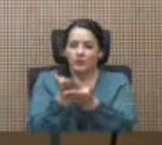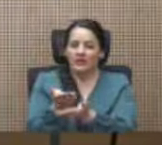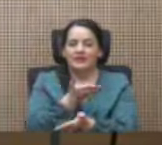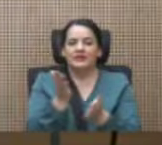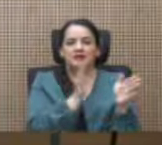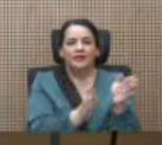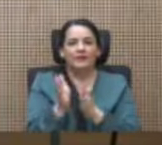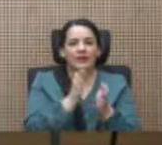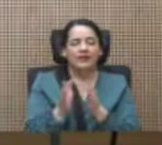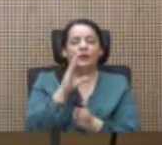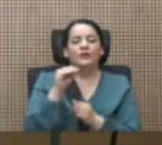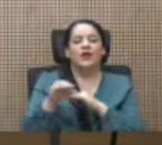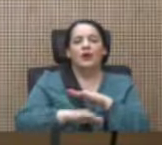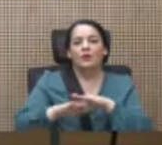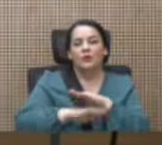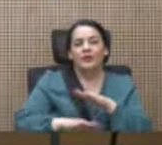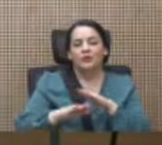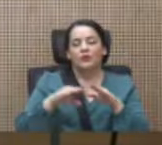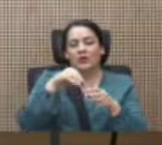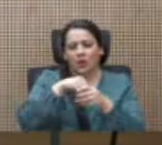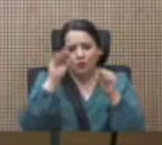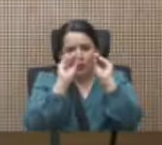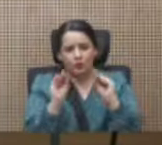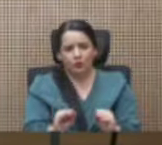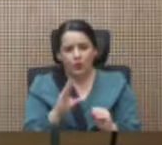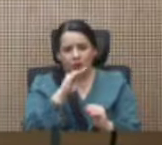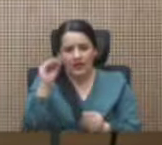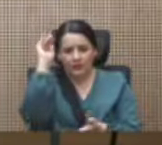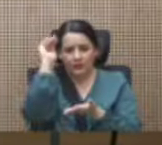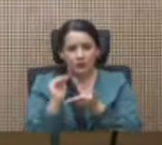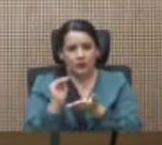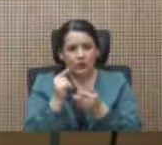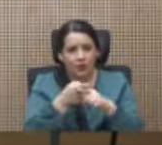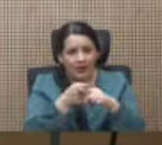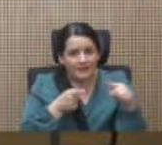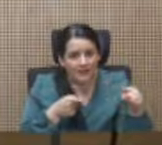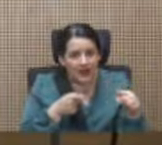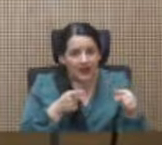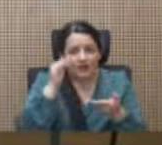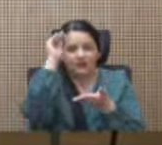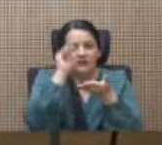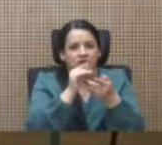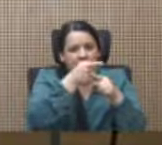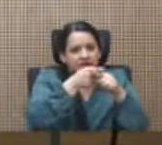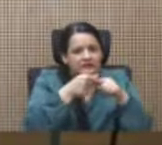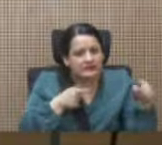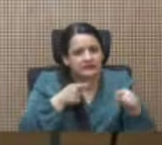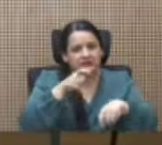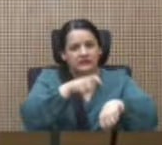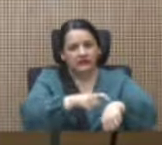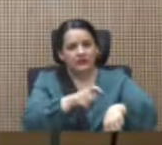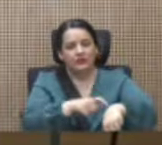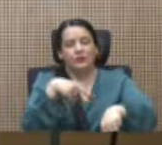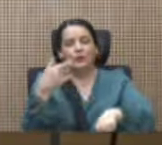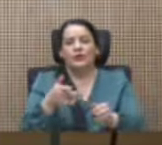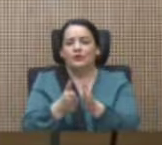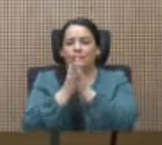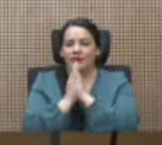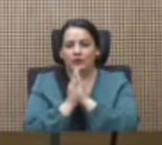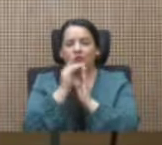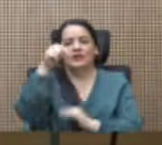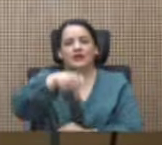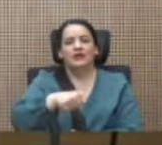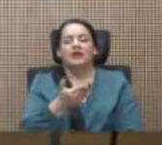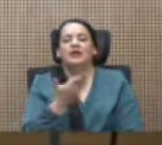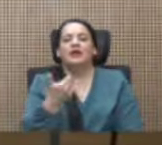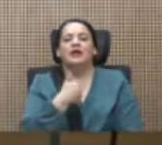planteando y los argumentos de fondo. Y al reducirlo a la mitad y al reducirnos al tiempo cada vez que lo pedimos, aquí lo